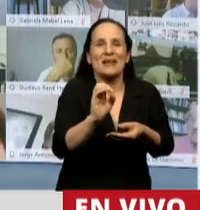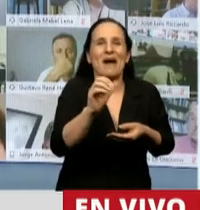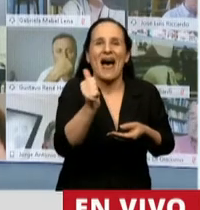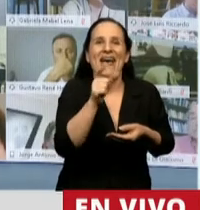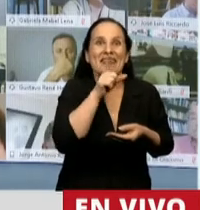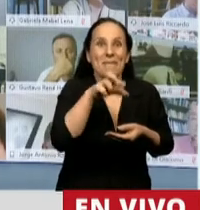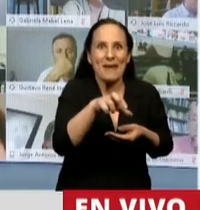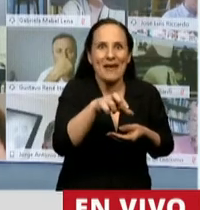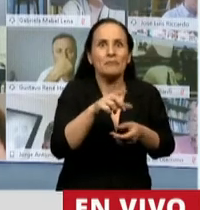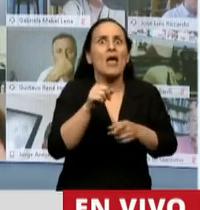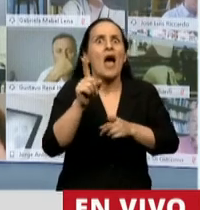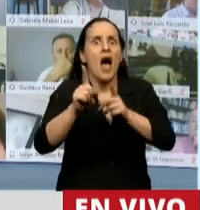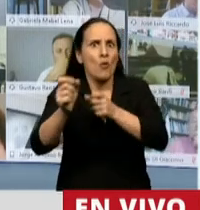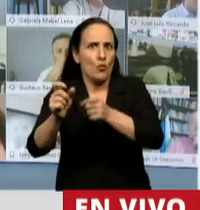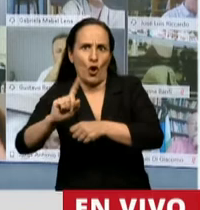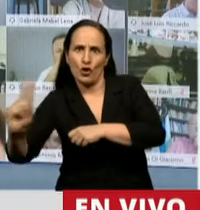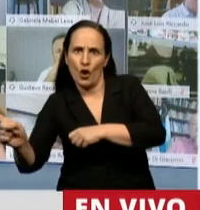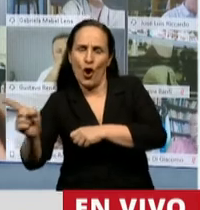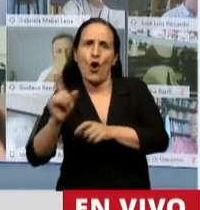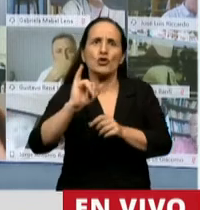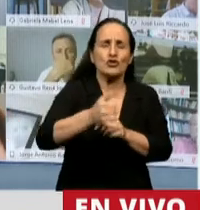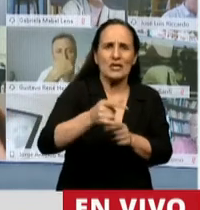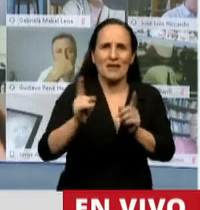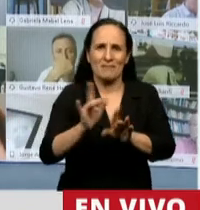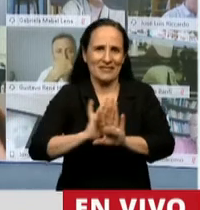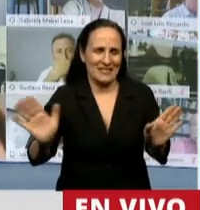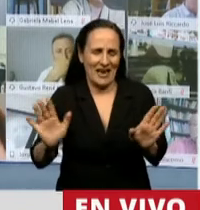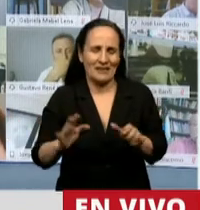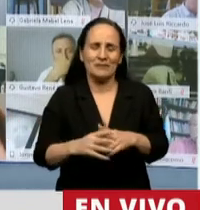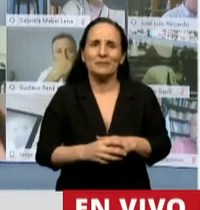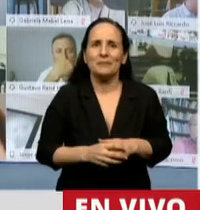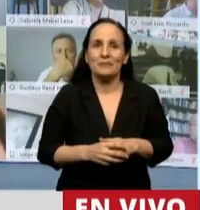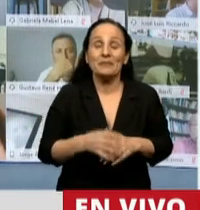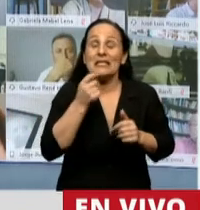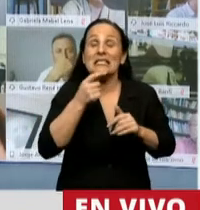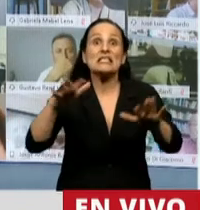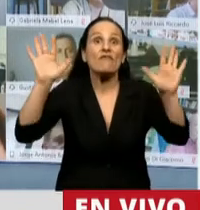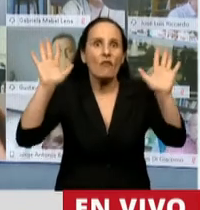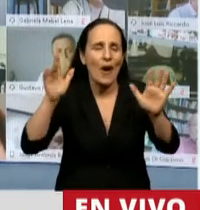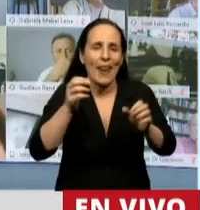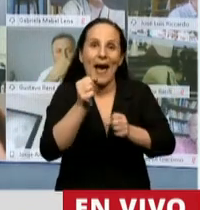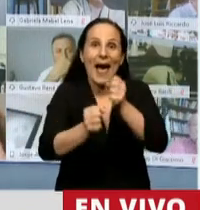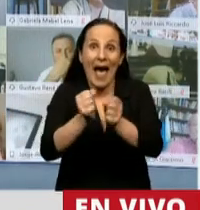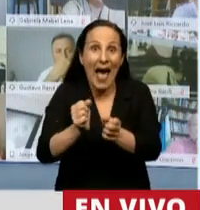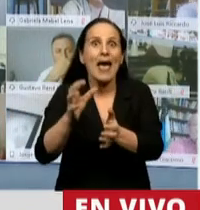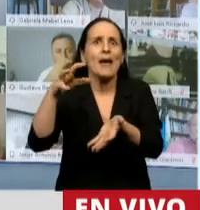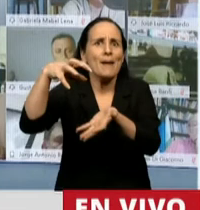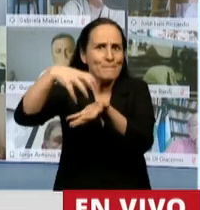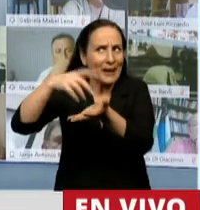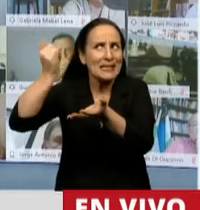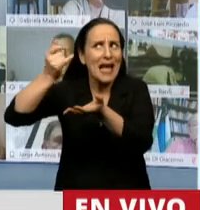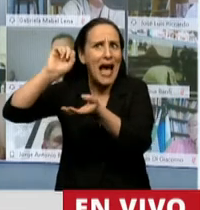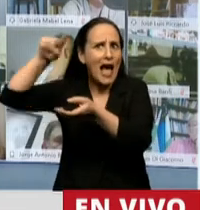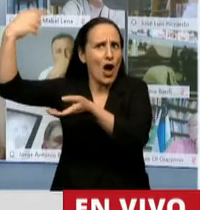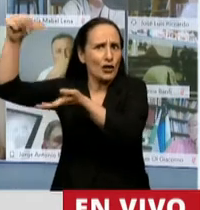y a qué sectores de la economía sí, y qué sectores de economía no. O sea que si hubiera alguna empresa que estuviera en estas